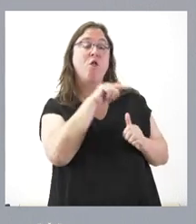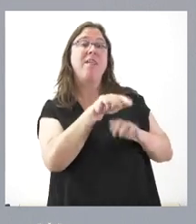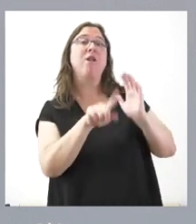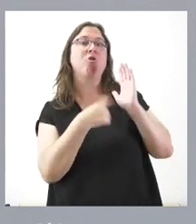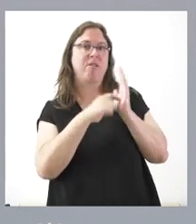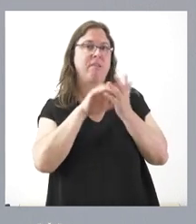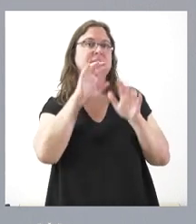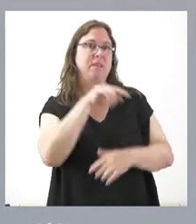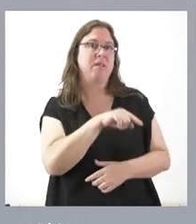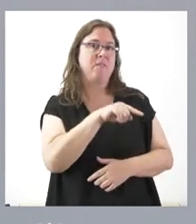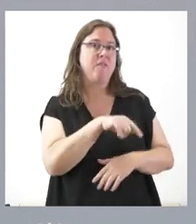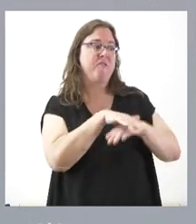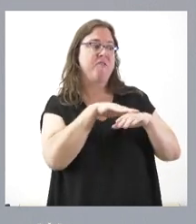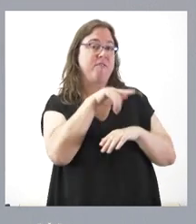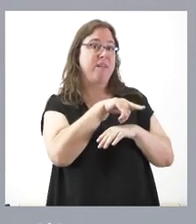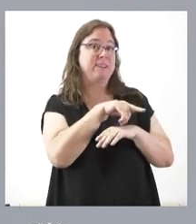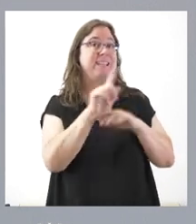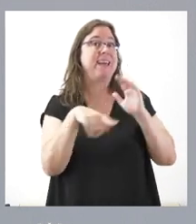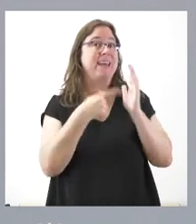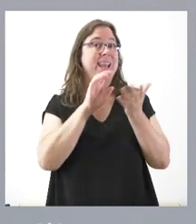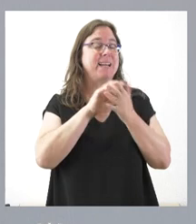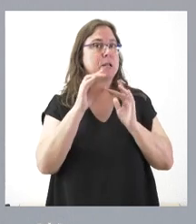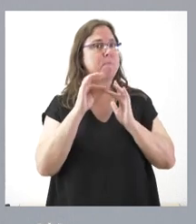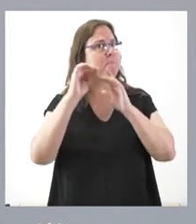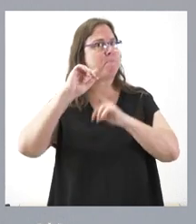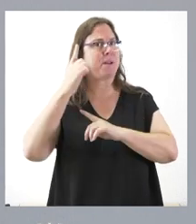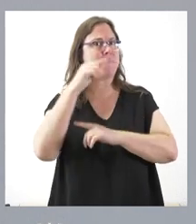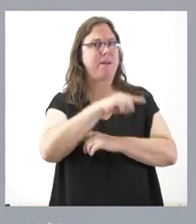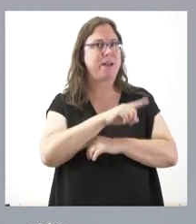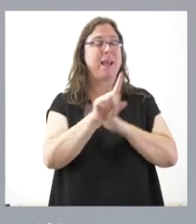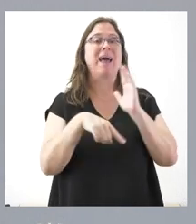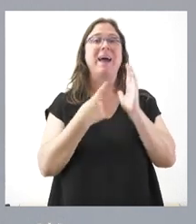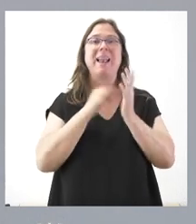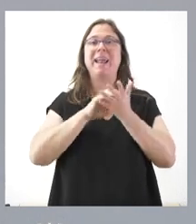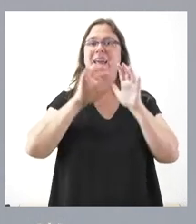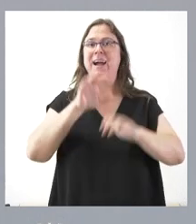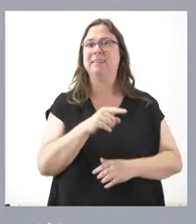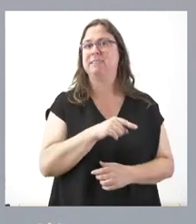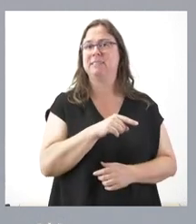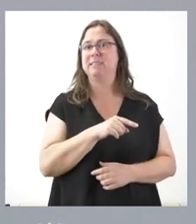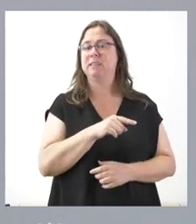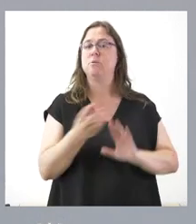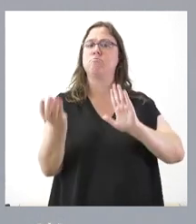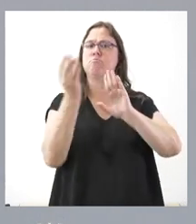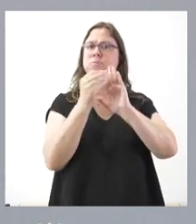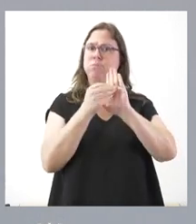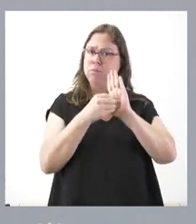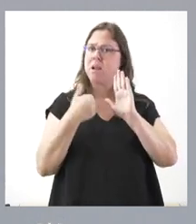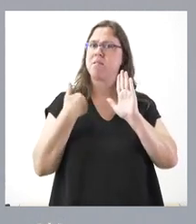ley de Castilla y León fue pionera en muchos aspectos. ley de Castilla y León incorporaba ya,